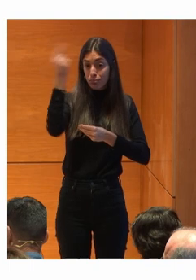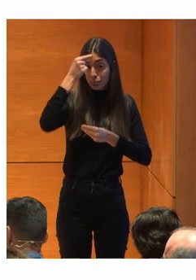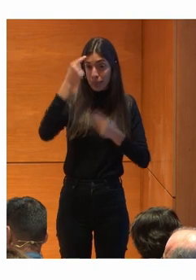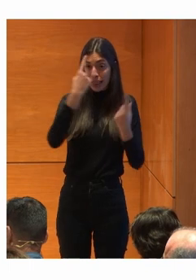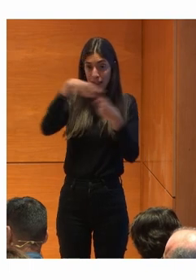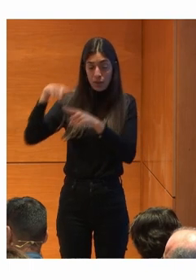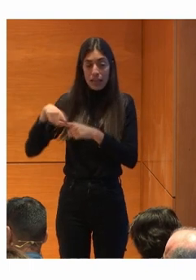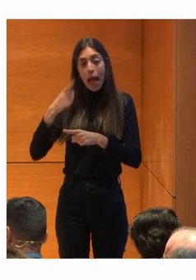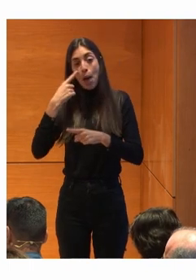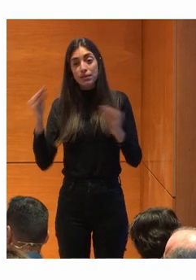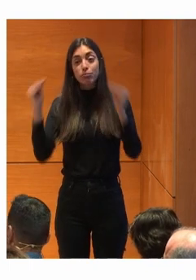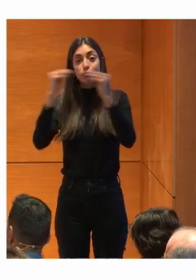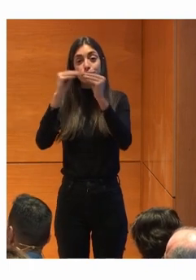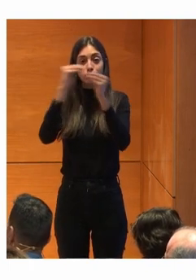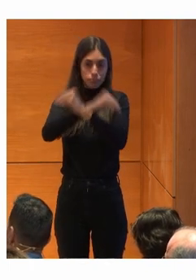había concordancia